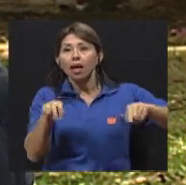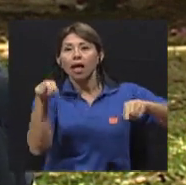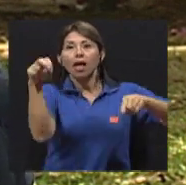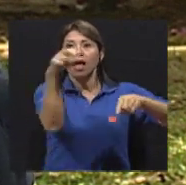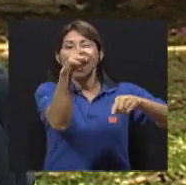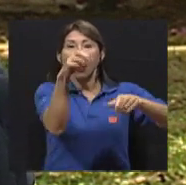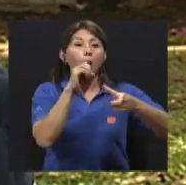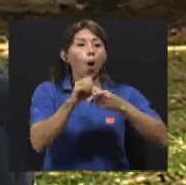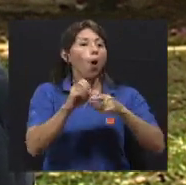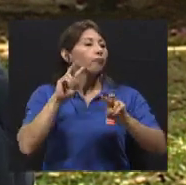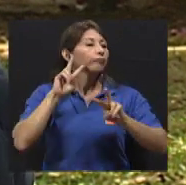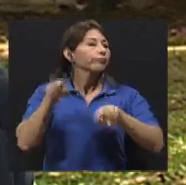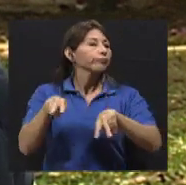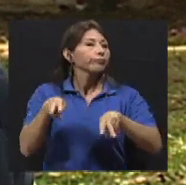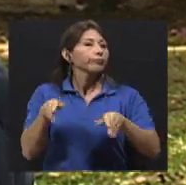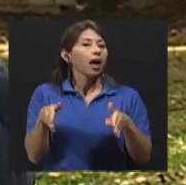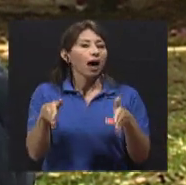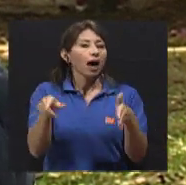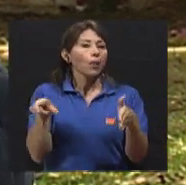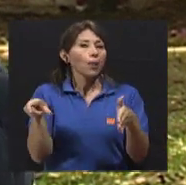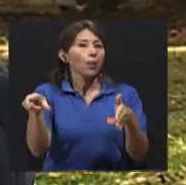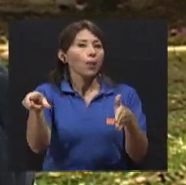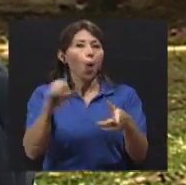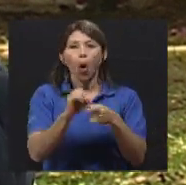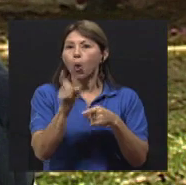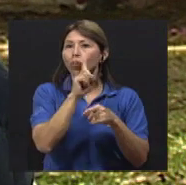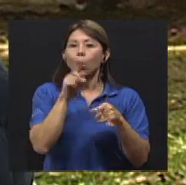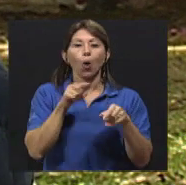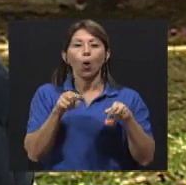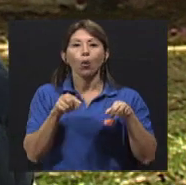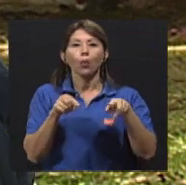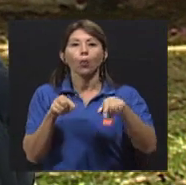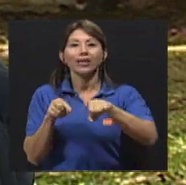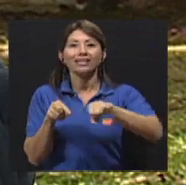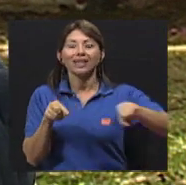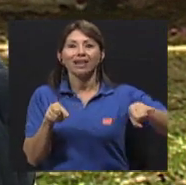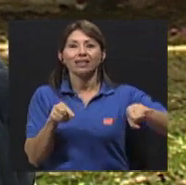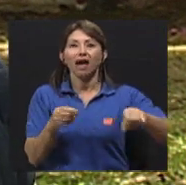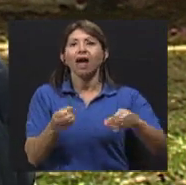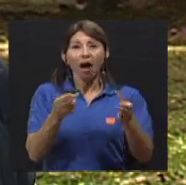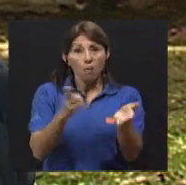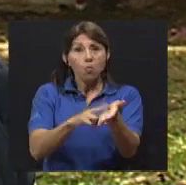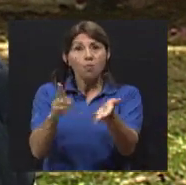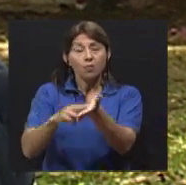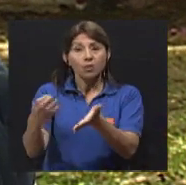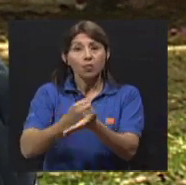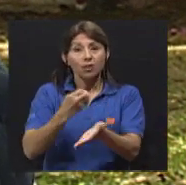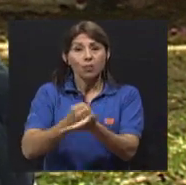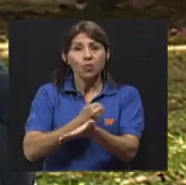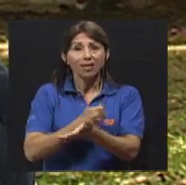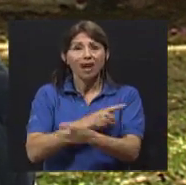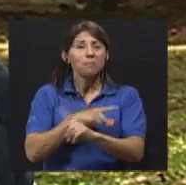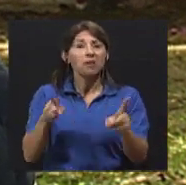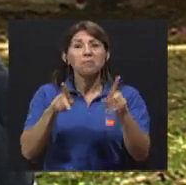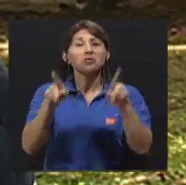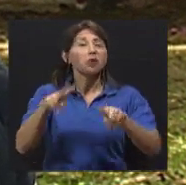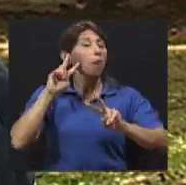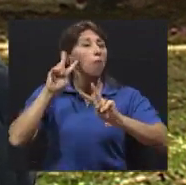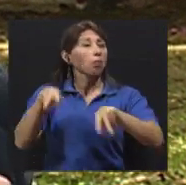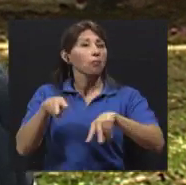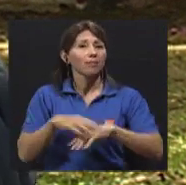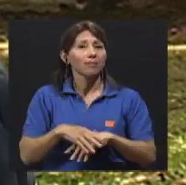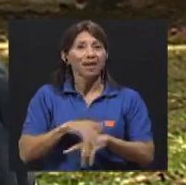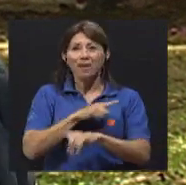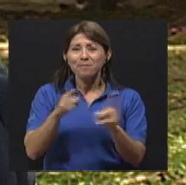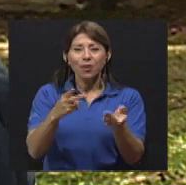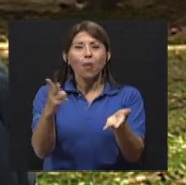se han hecho muy pocas, porque en realidad el problema con los peatones es que las multas se vuelven incobrables, aunque suene feo. Se